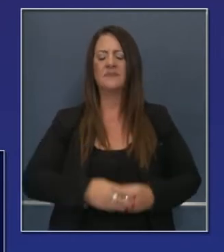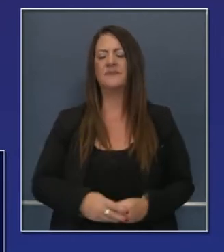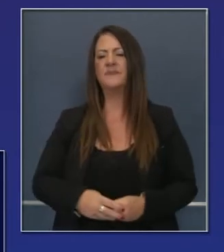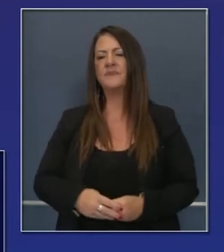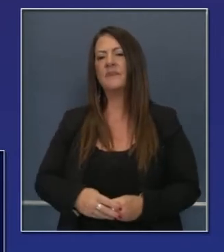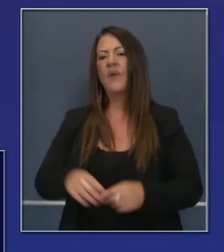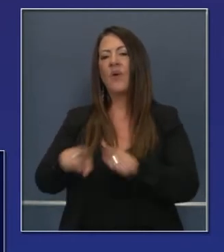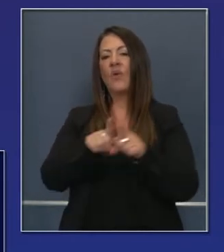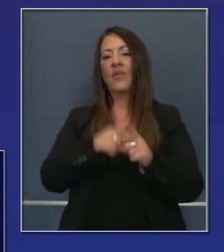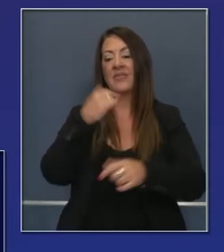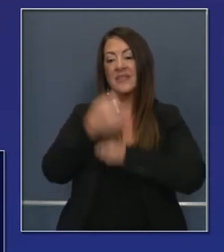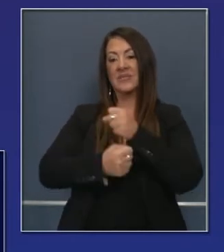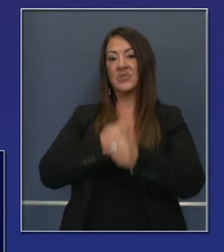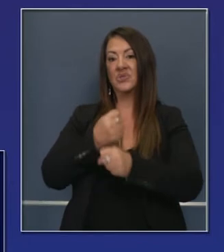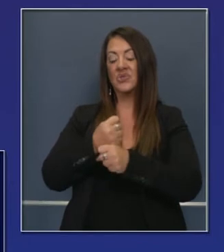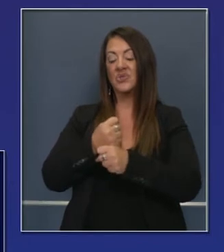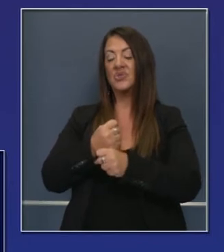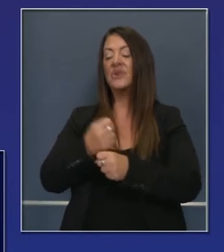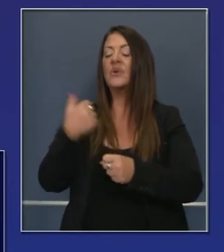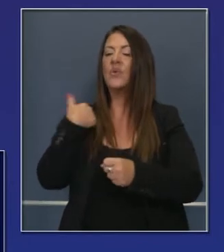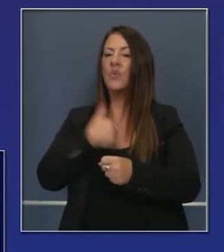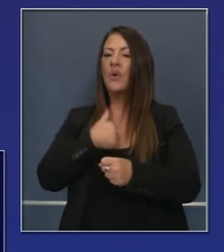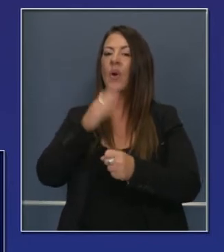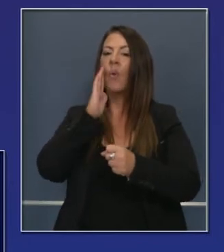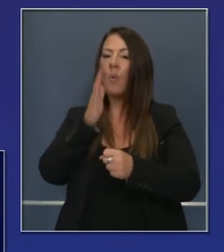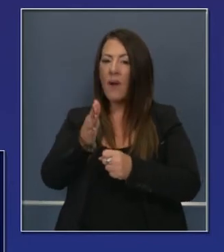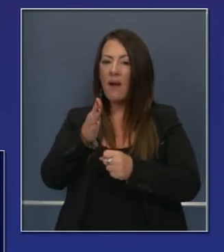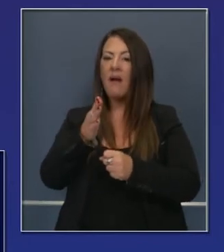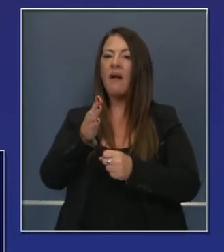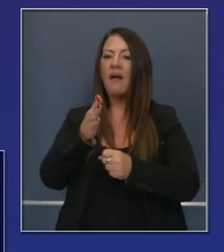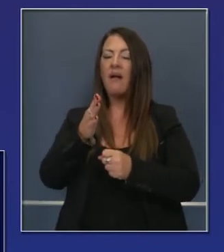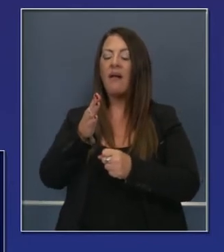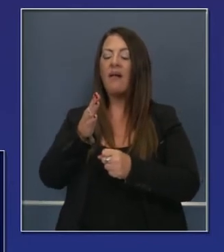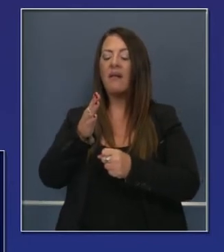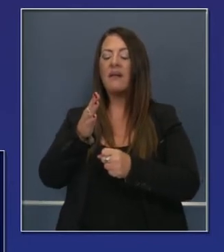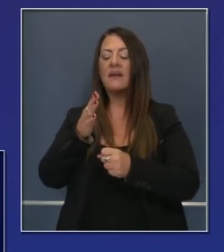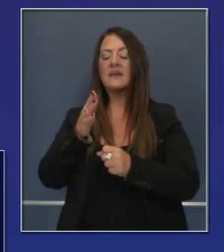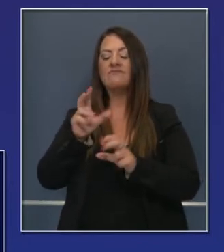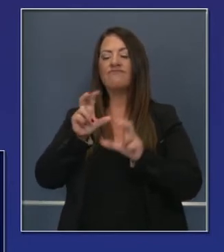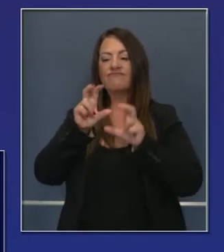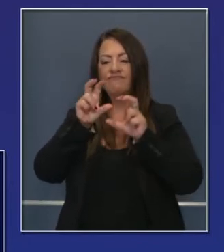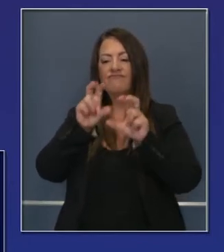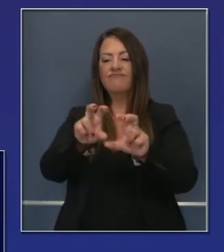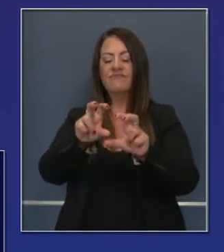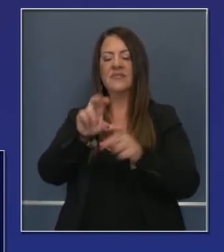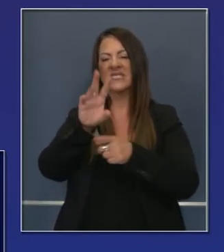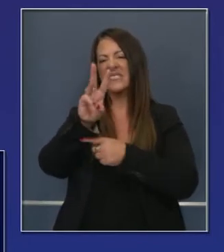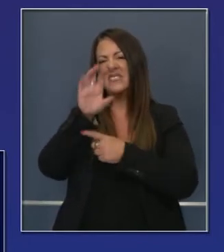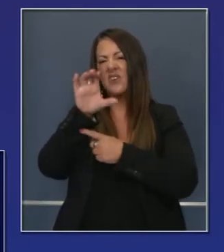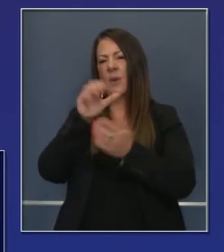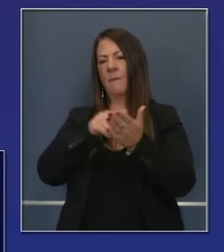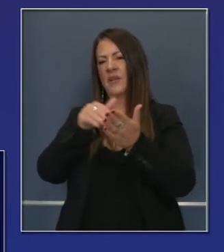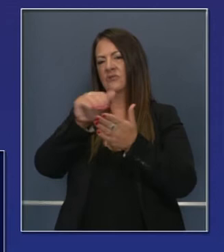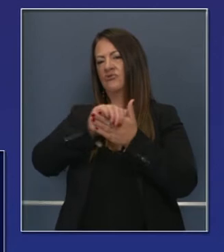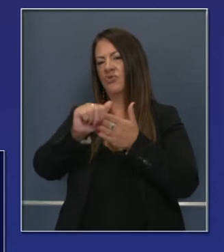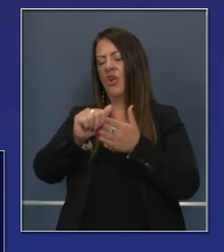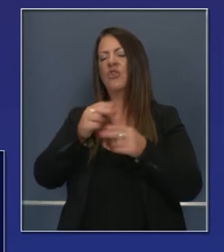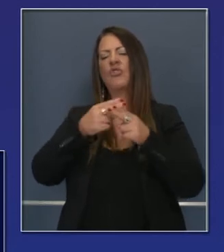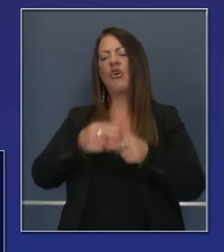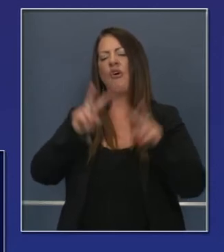consecuencias de la pandemia. Y este año también hemos puesto 600 millones de dólares